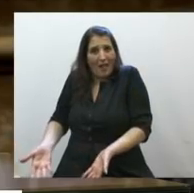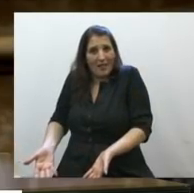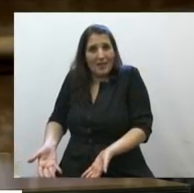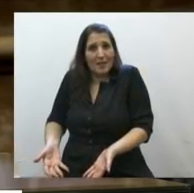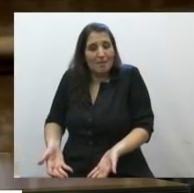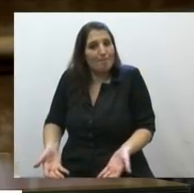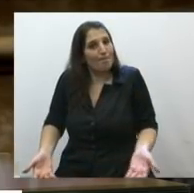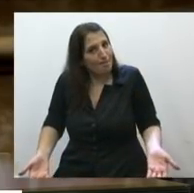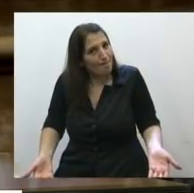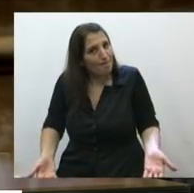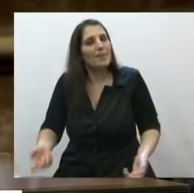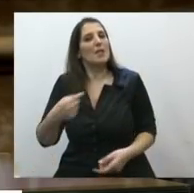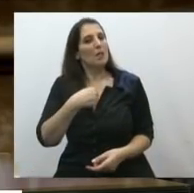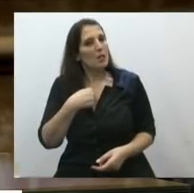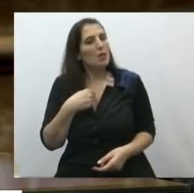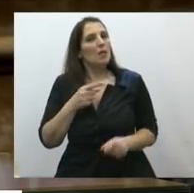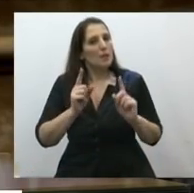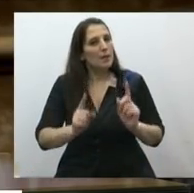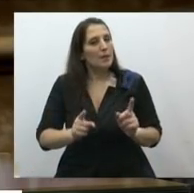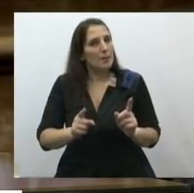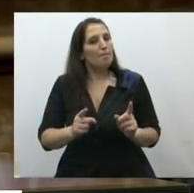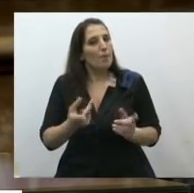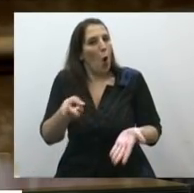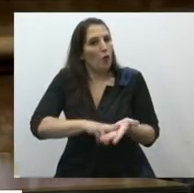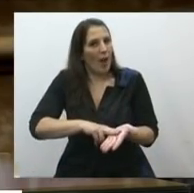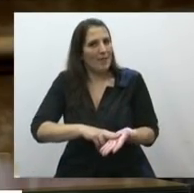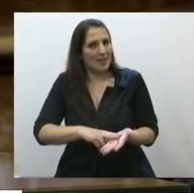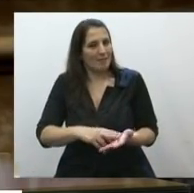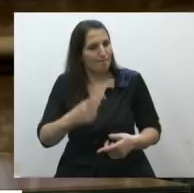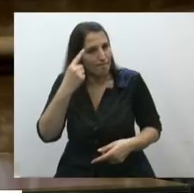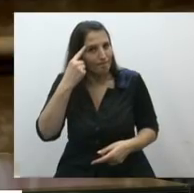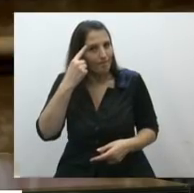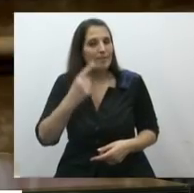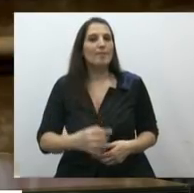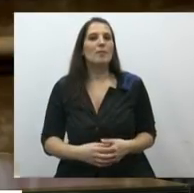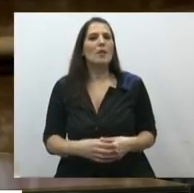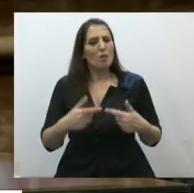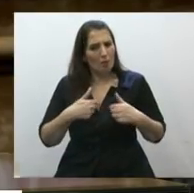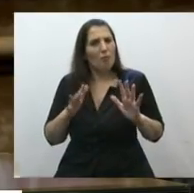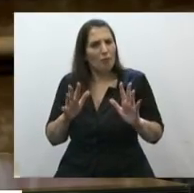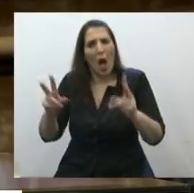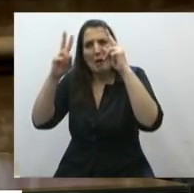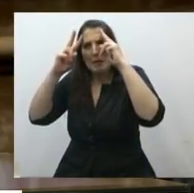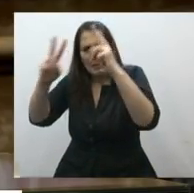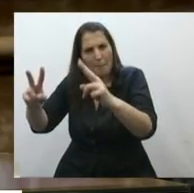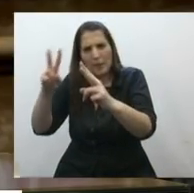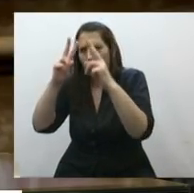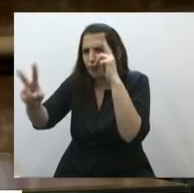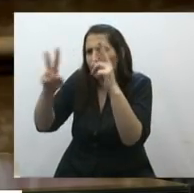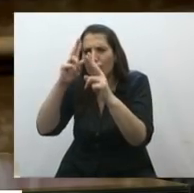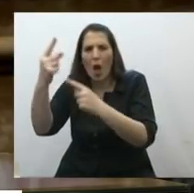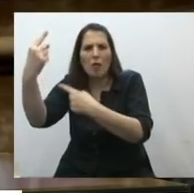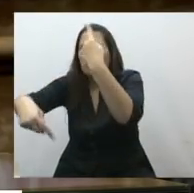Yo, yo insisto, respeto absolutamente todas las posturas,